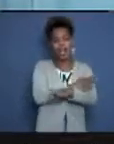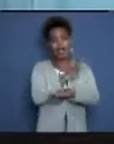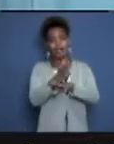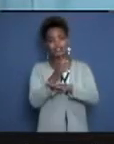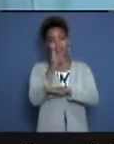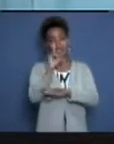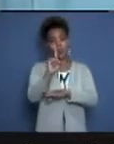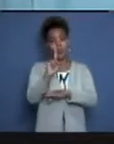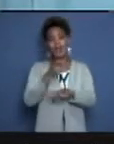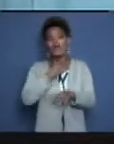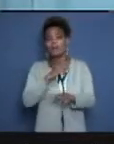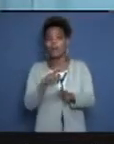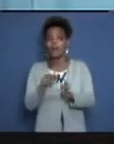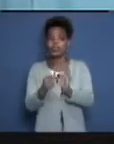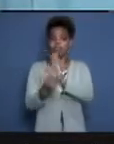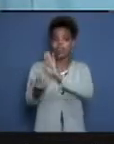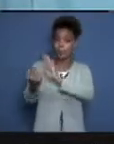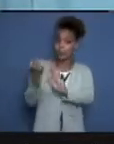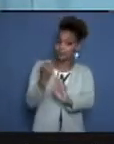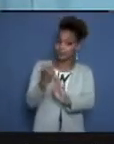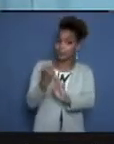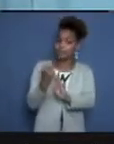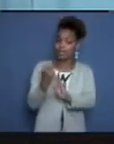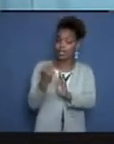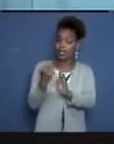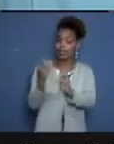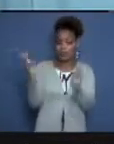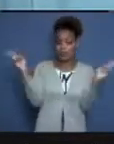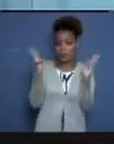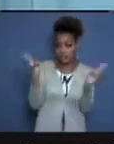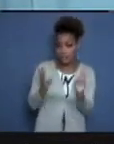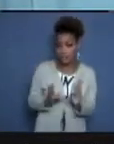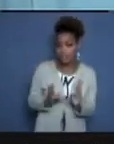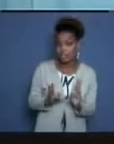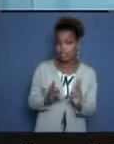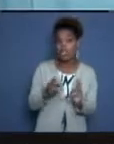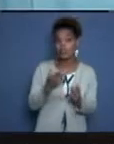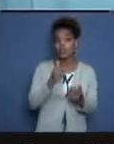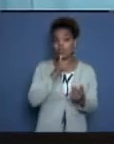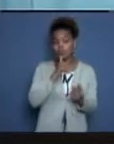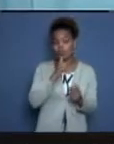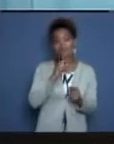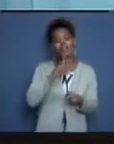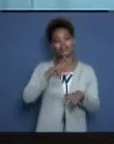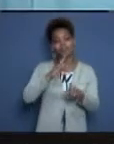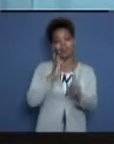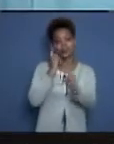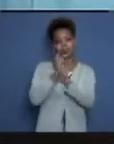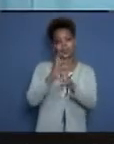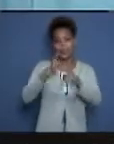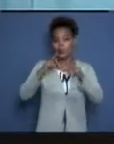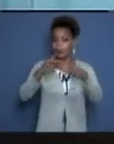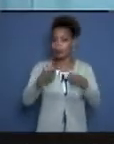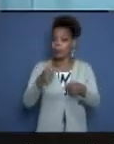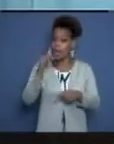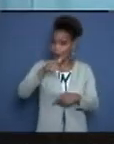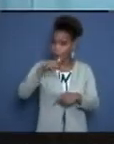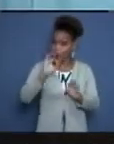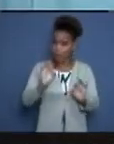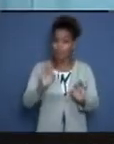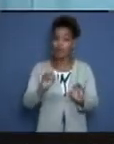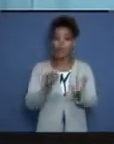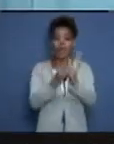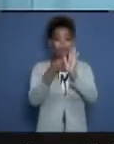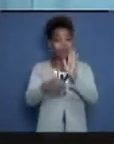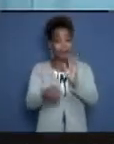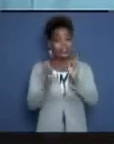televidentes a través de nuestras redes sociales, volveremos al diálogo con usted para que vuelva a explicar cada uno de los aspectos. Reitero, estamos en vivo y en directo desde el estudio